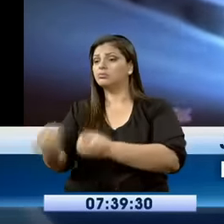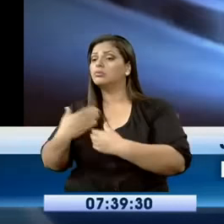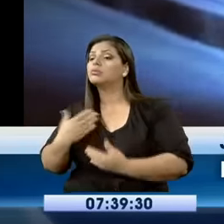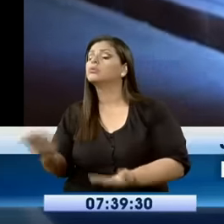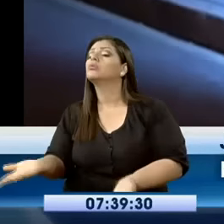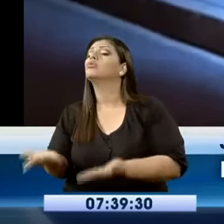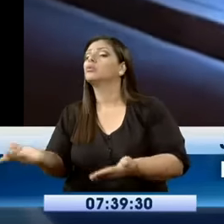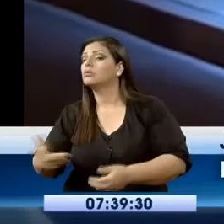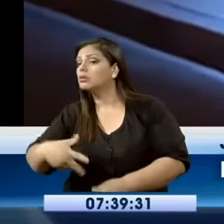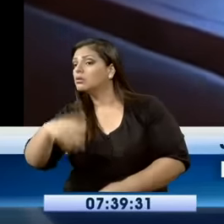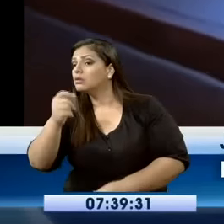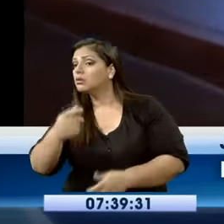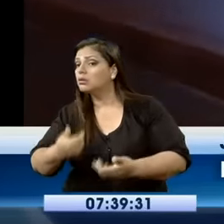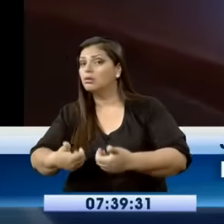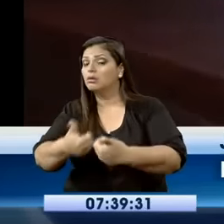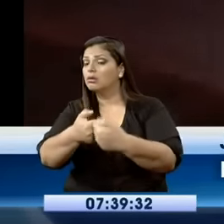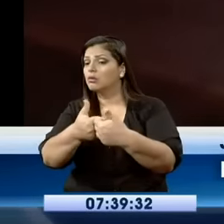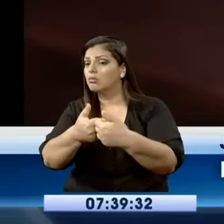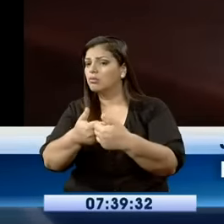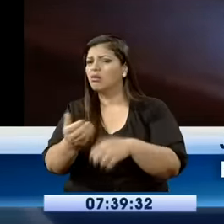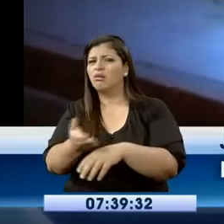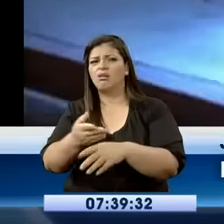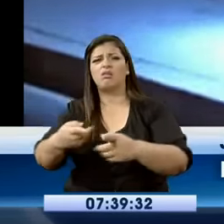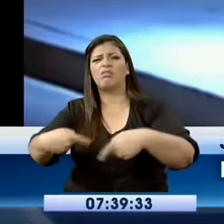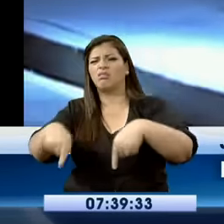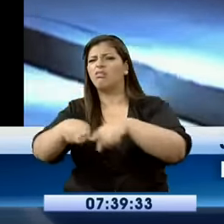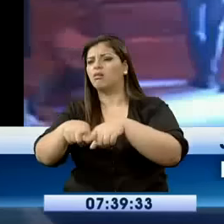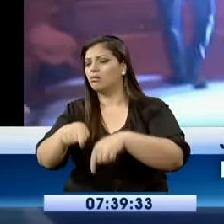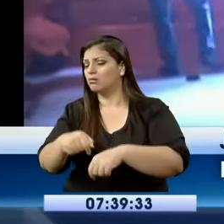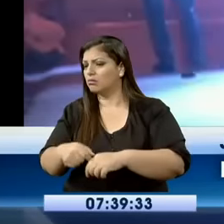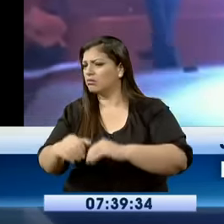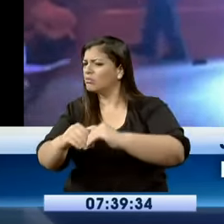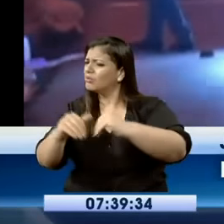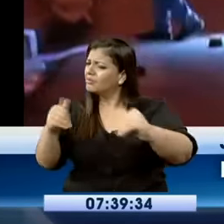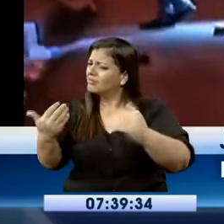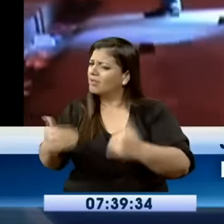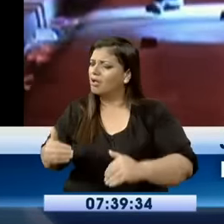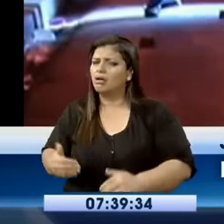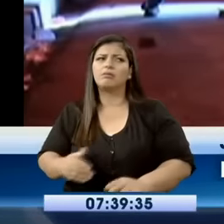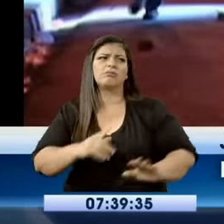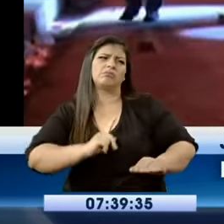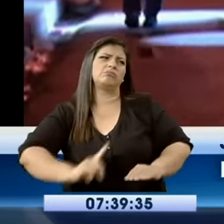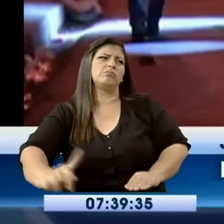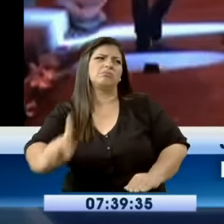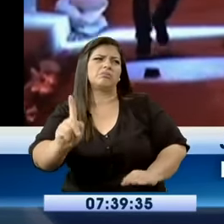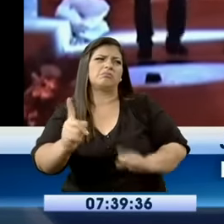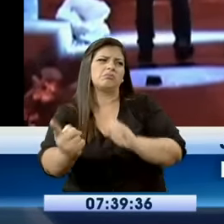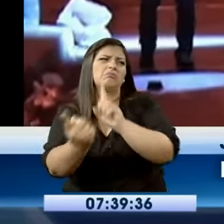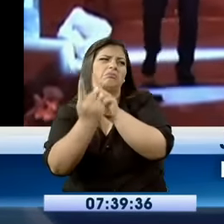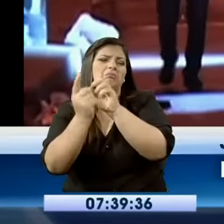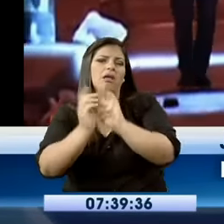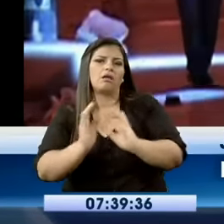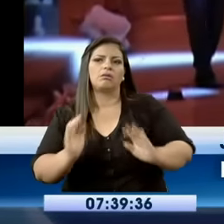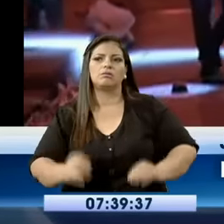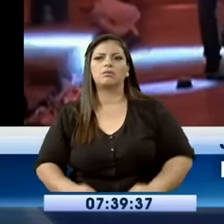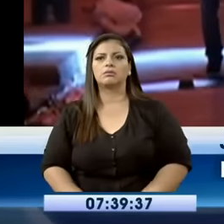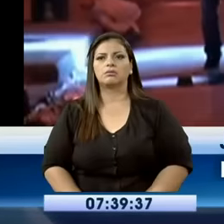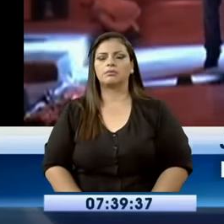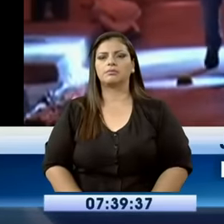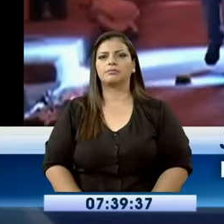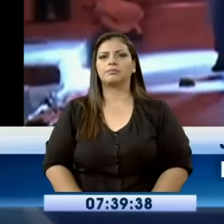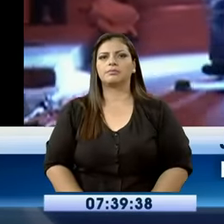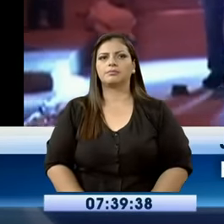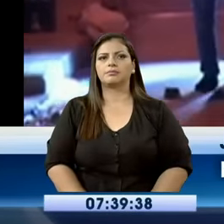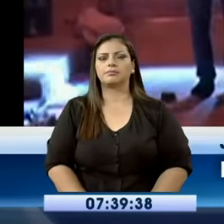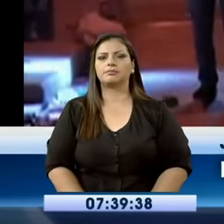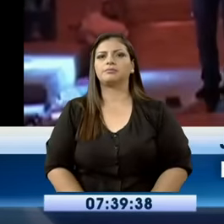la mujer, bueno, que ya no vivían juntos. Pero hasta donde sea, él todavía seguía con ella viendo. Y a mi hijo me lo mataron por venir a ver a esta chica. Yo lo he